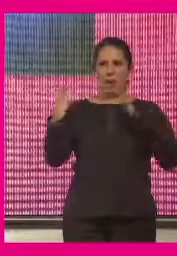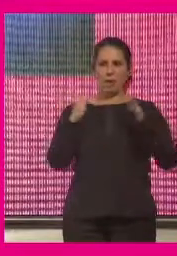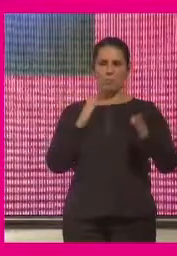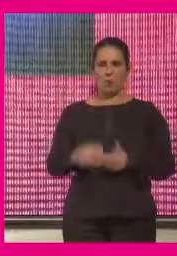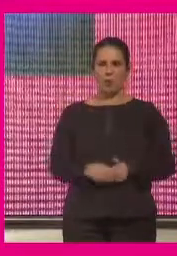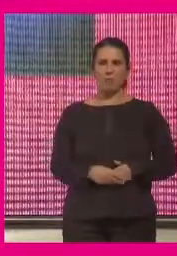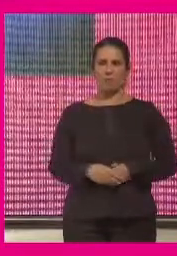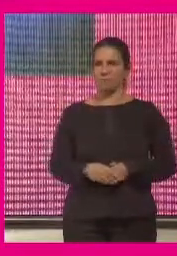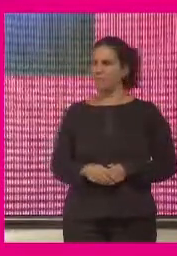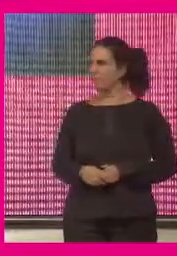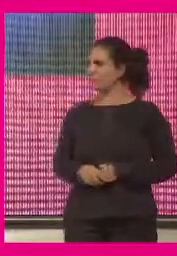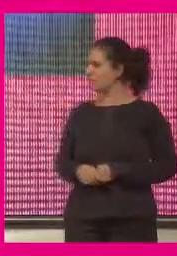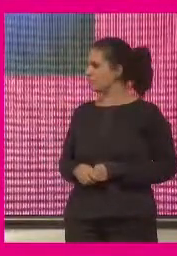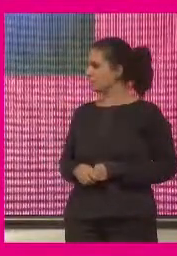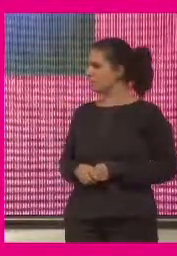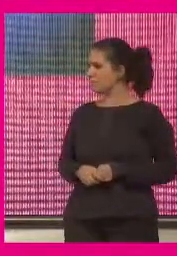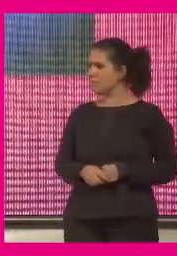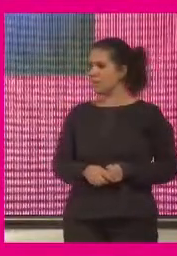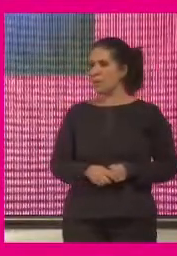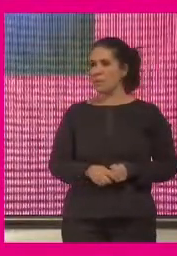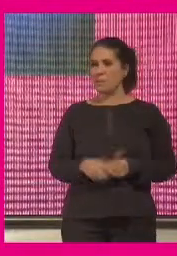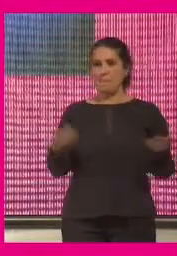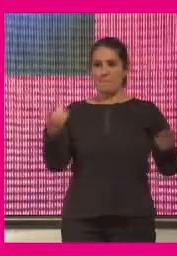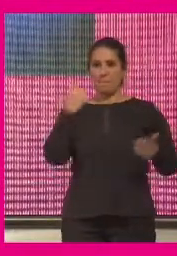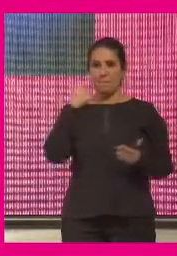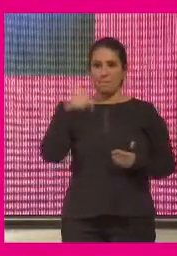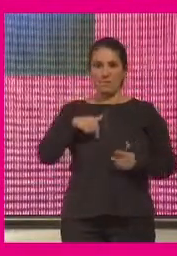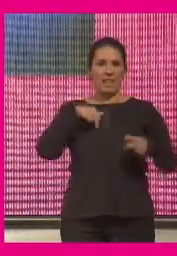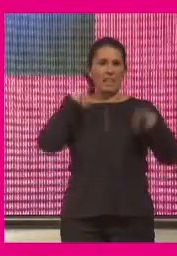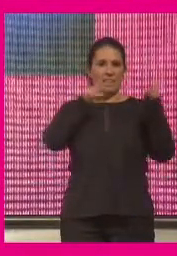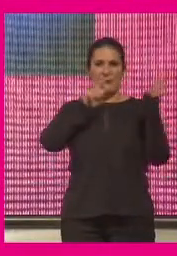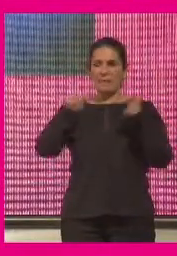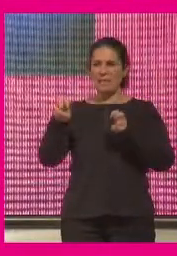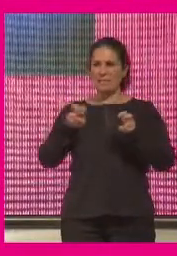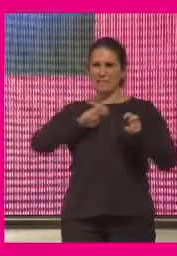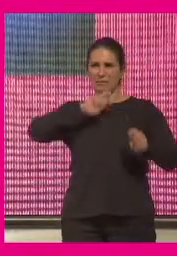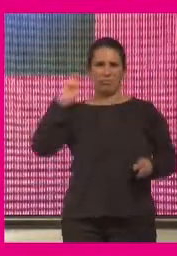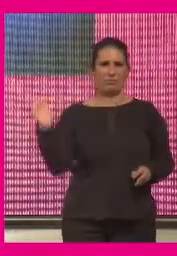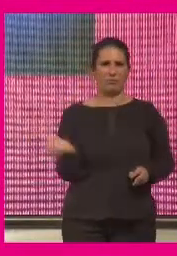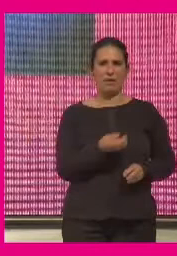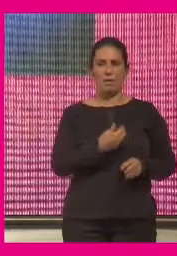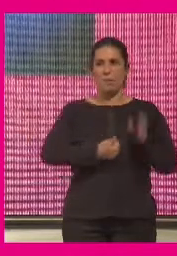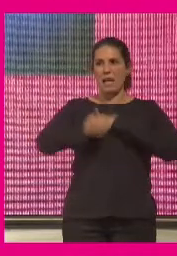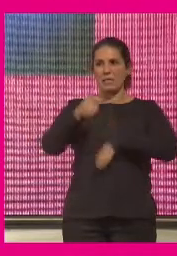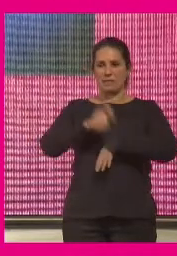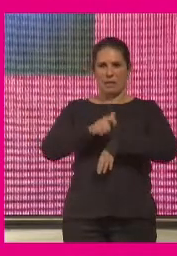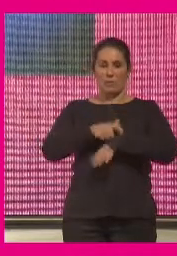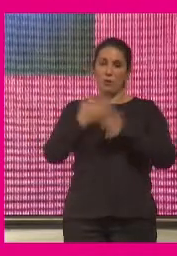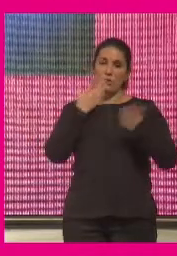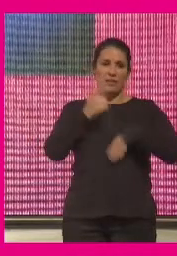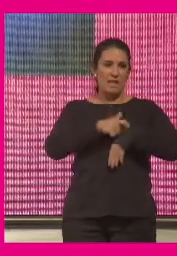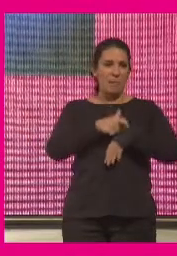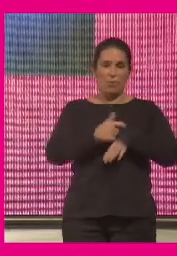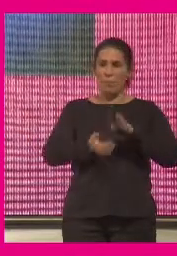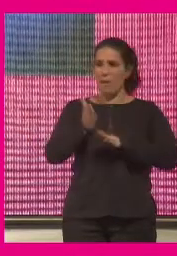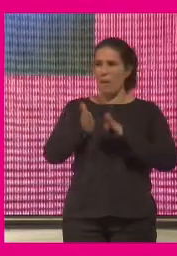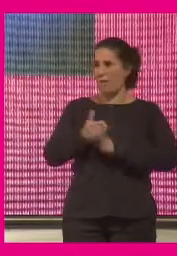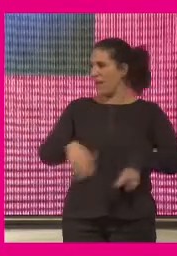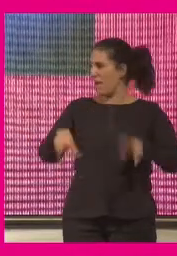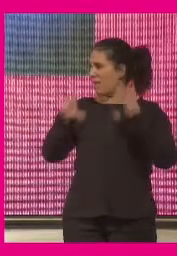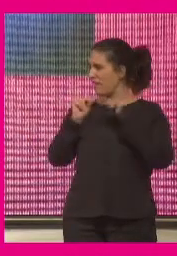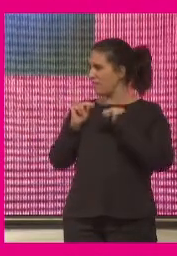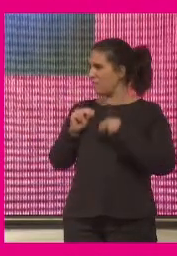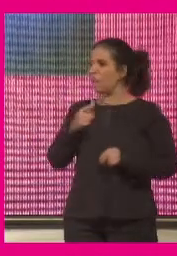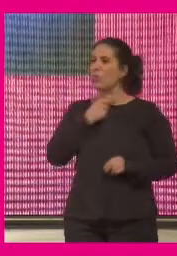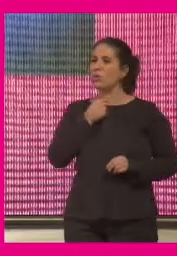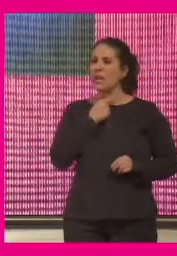tener por delante todos Bueno ya veis que aquí están saliendo temas y enfoques que darían para muchísimo pero el tiempo se empieza a agotar